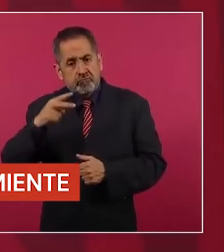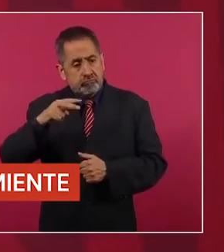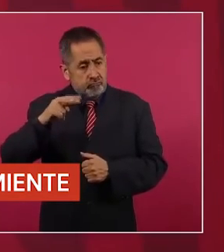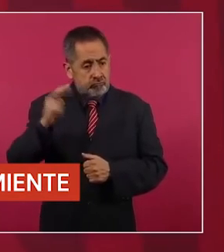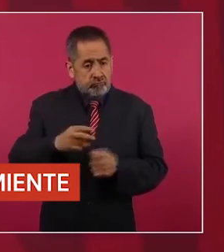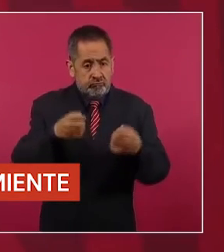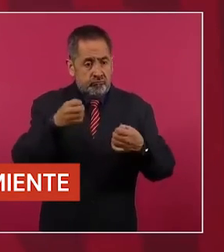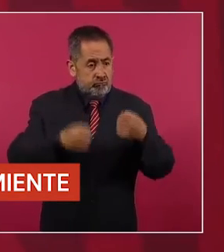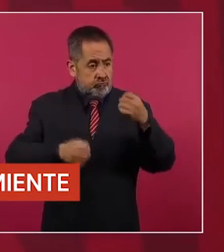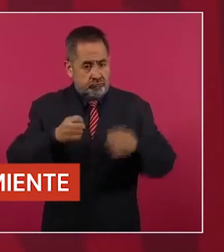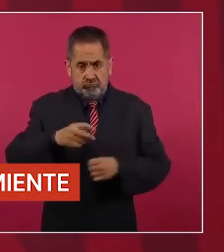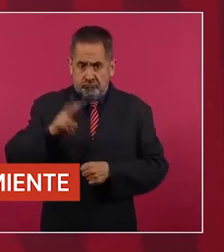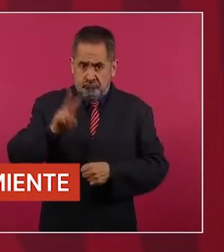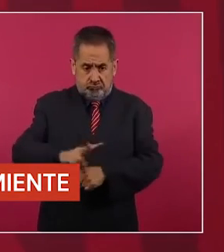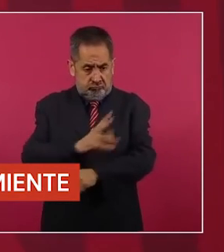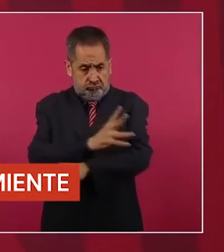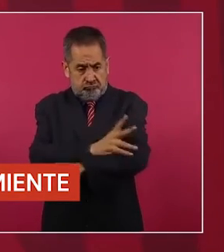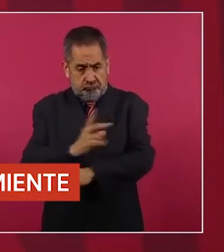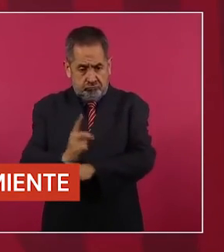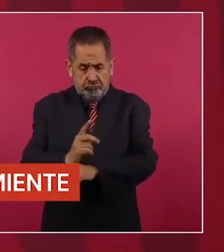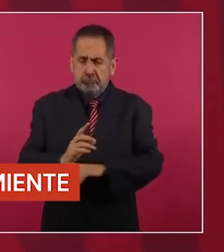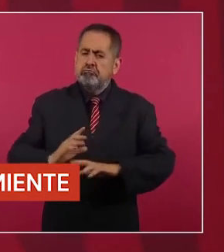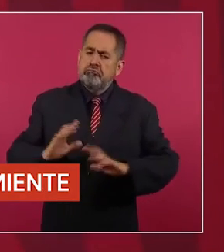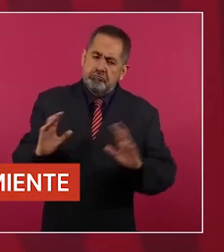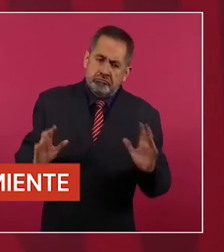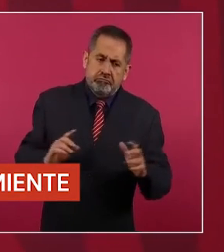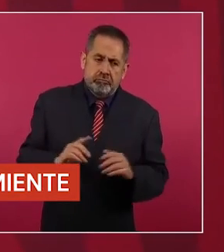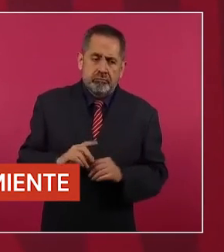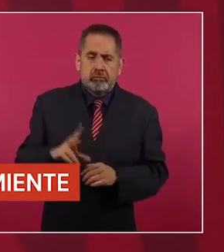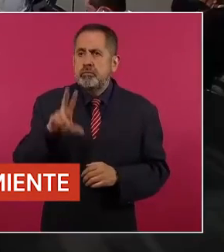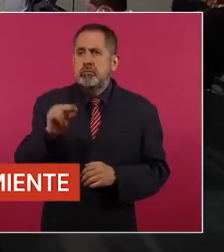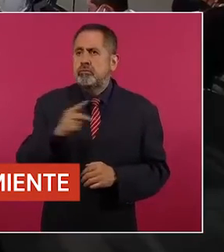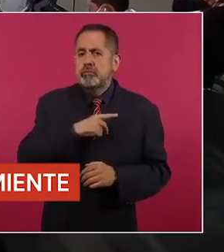auténticos jueces, incorruptibles.